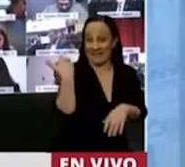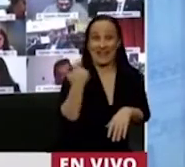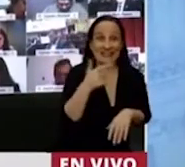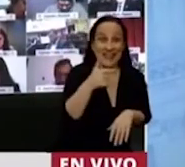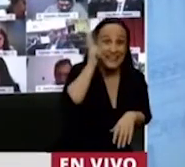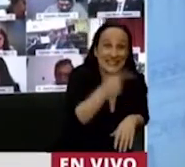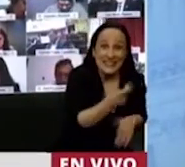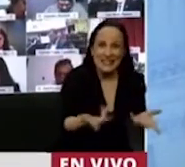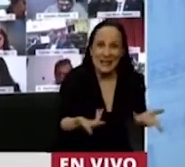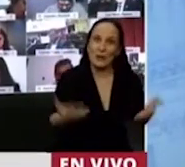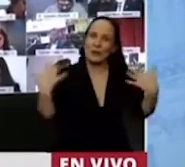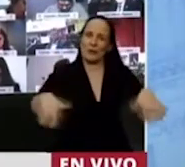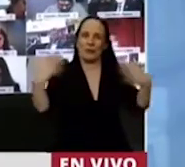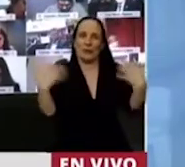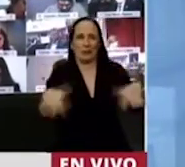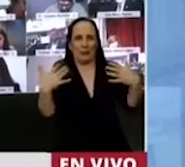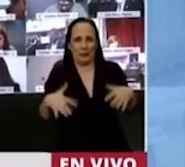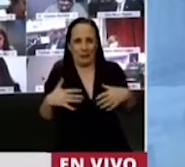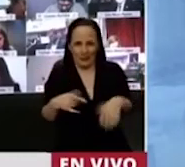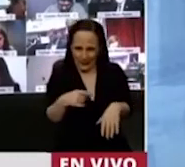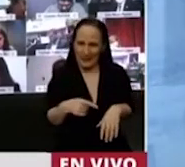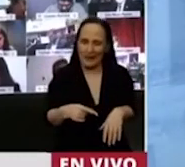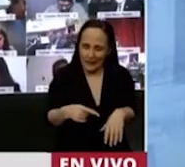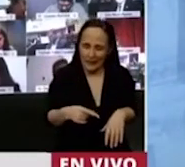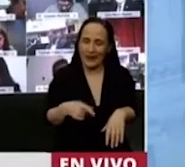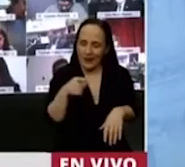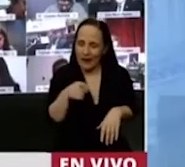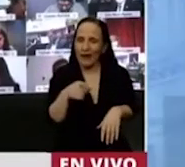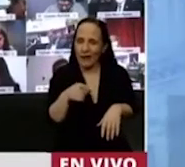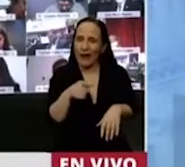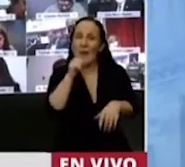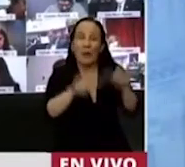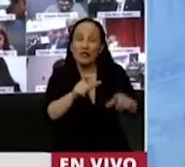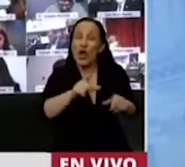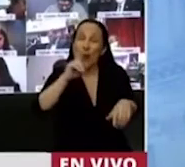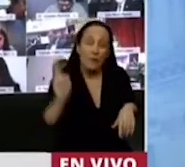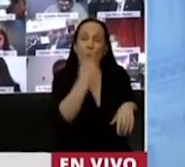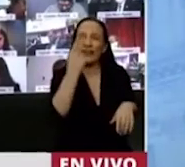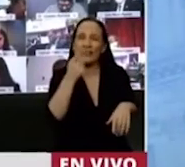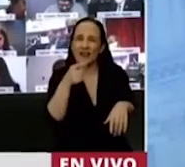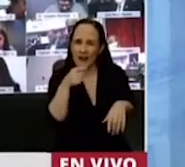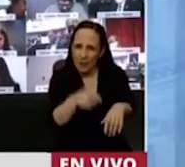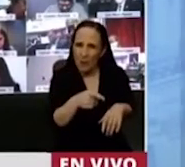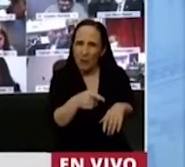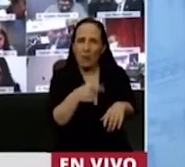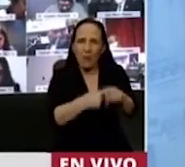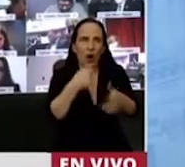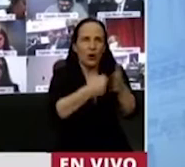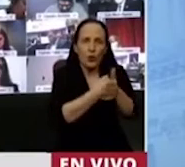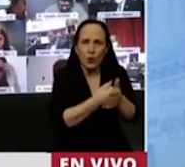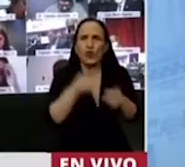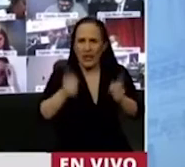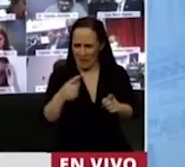digo, la pucha si vale valorar no sólo el nombre de los que perdieron la vida, de los que estuvimos